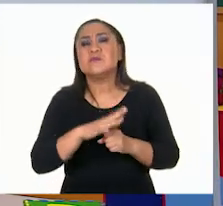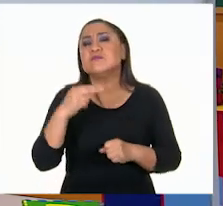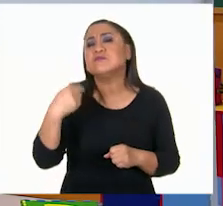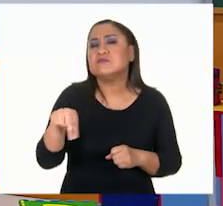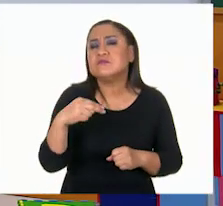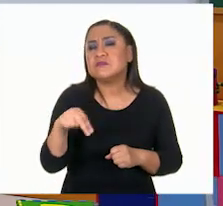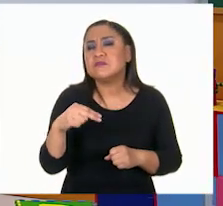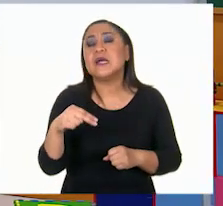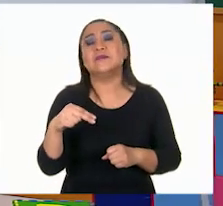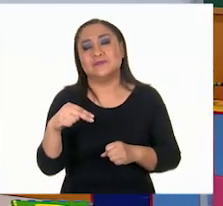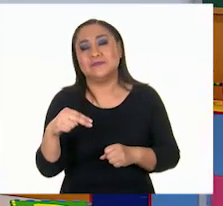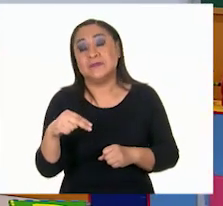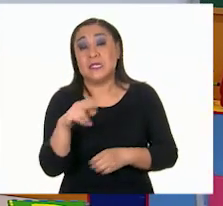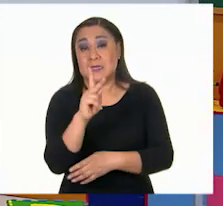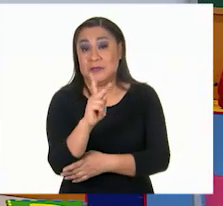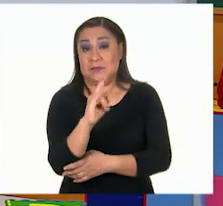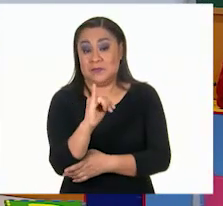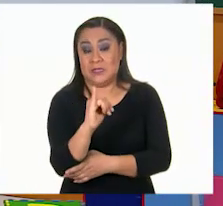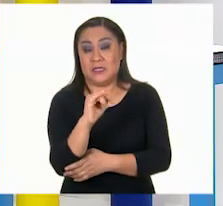pirámide.